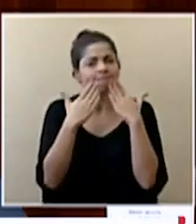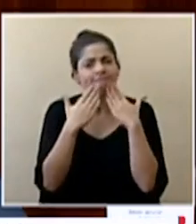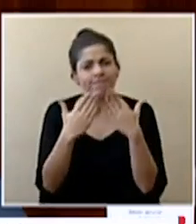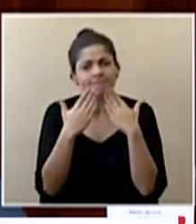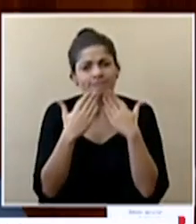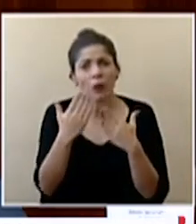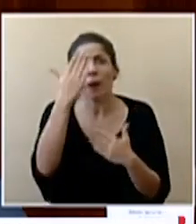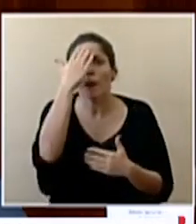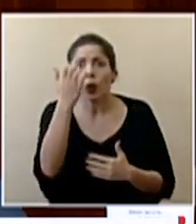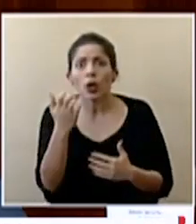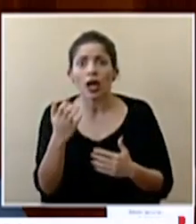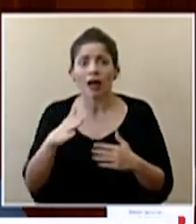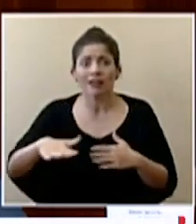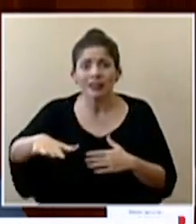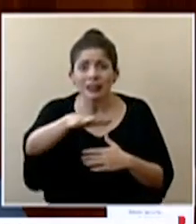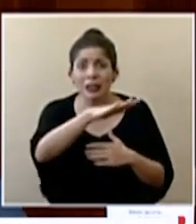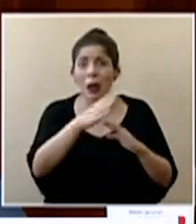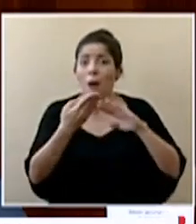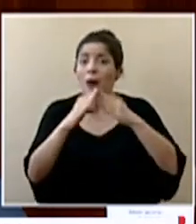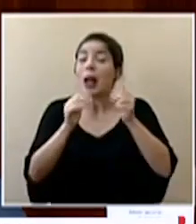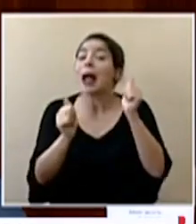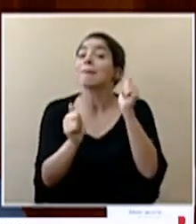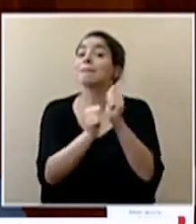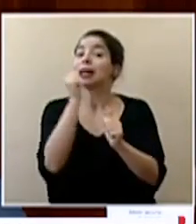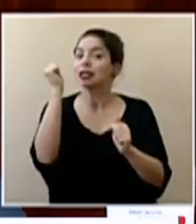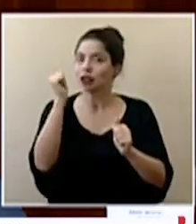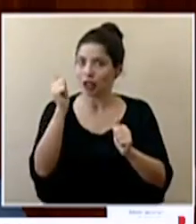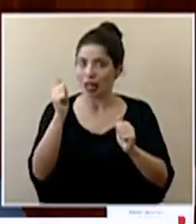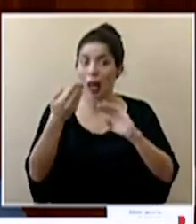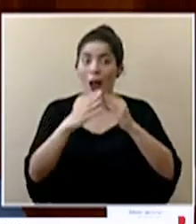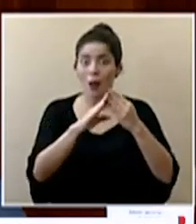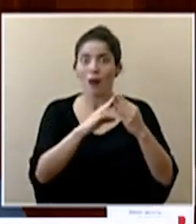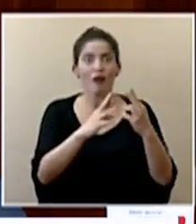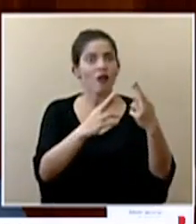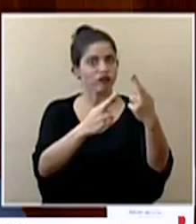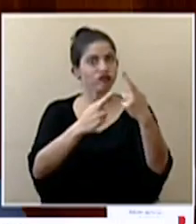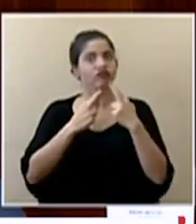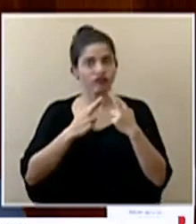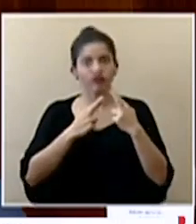porque el pueblo, en su gran mayoría, el pueblo ha respondido.